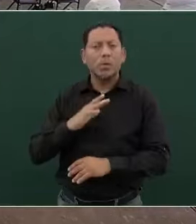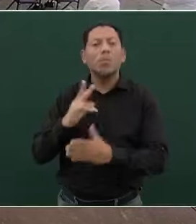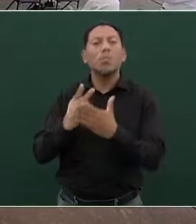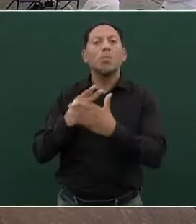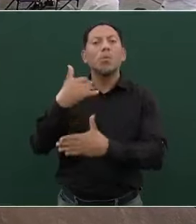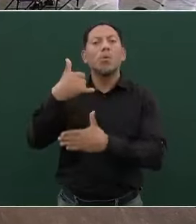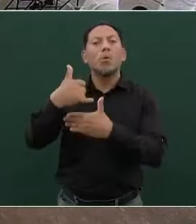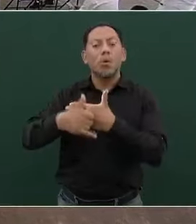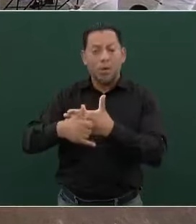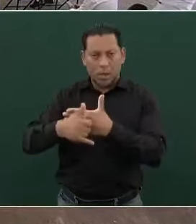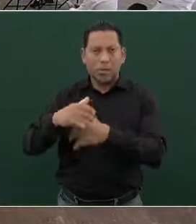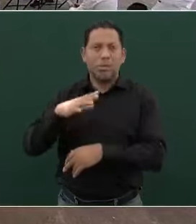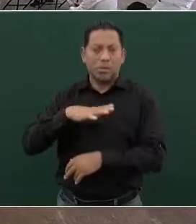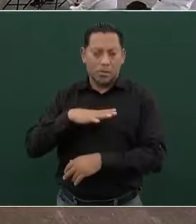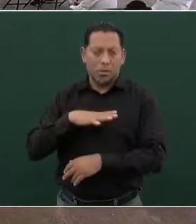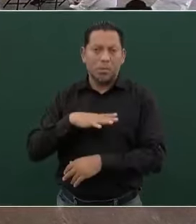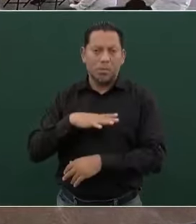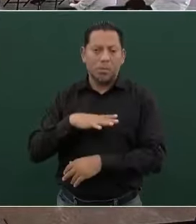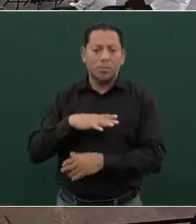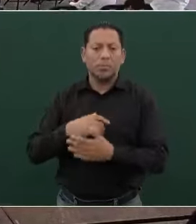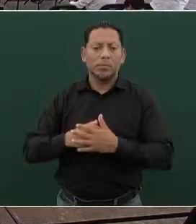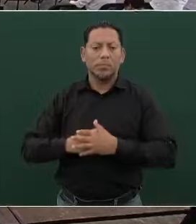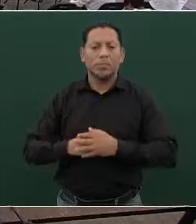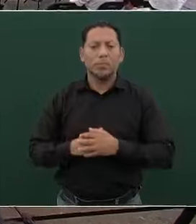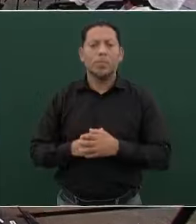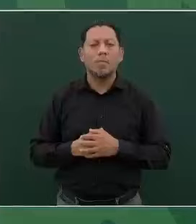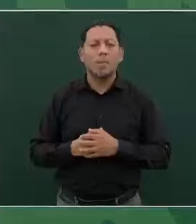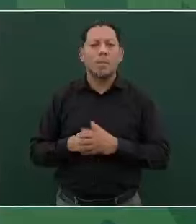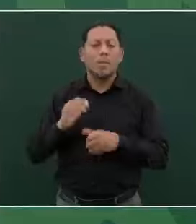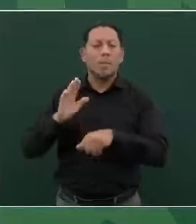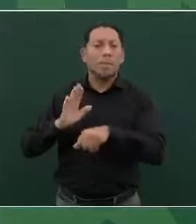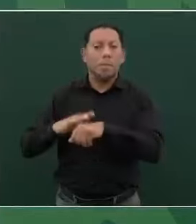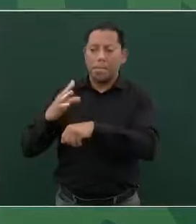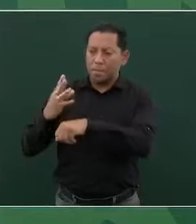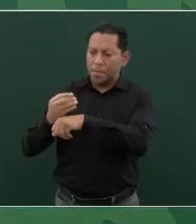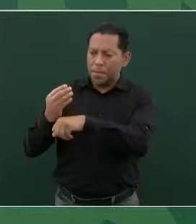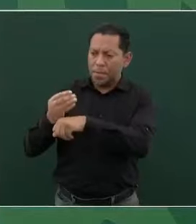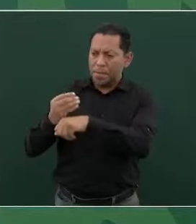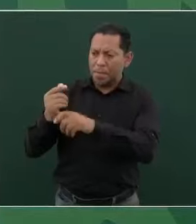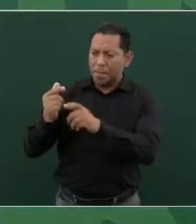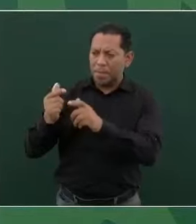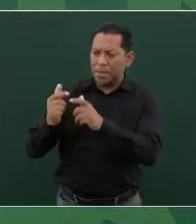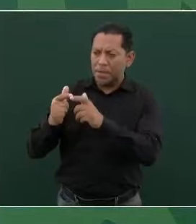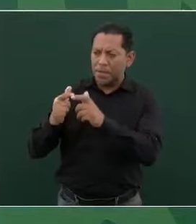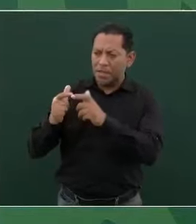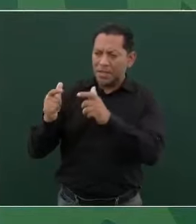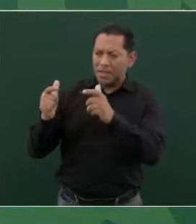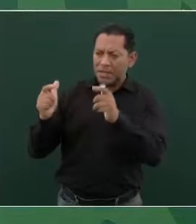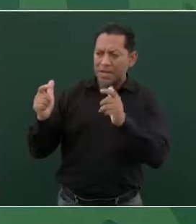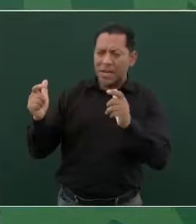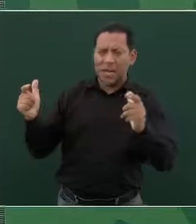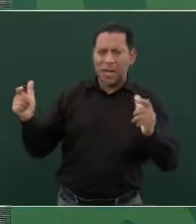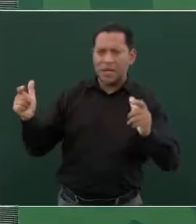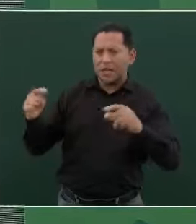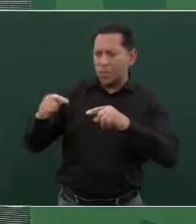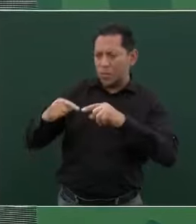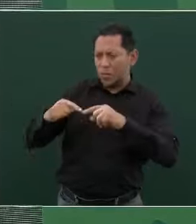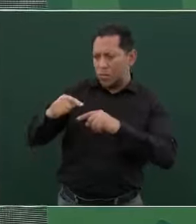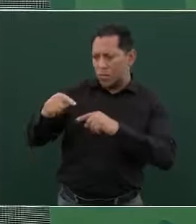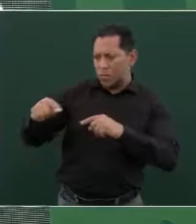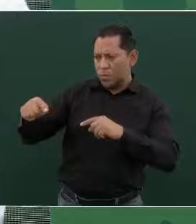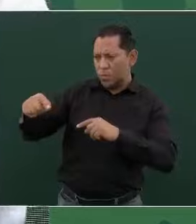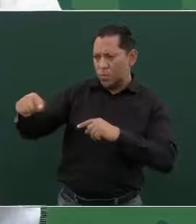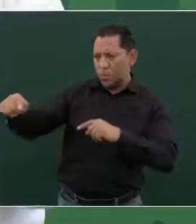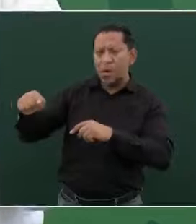proyecto de ampliar la construcción del tren